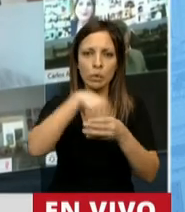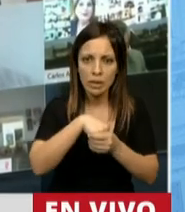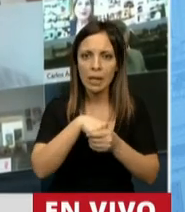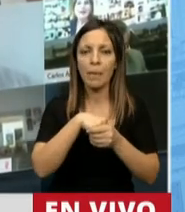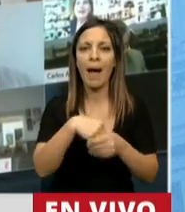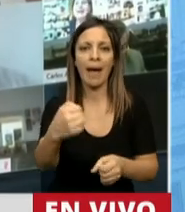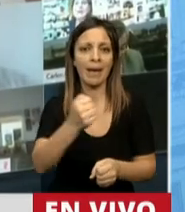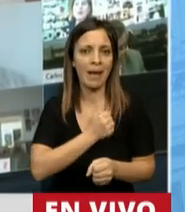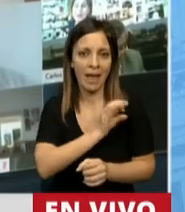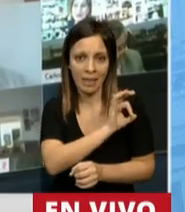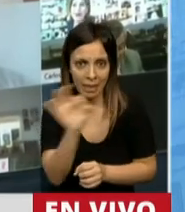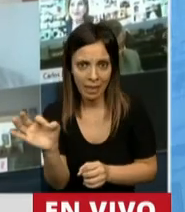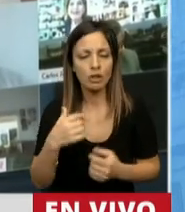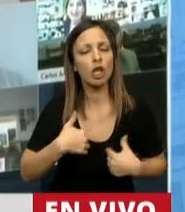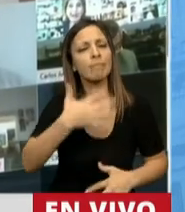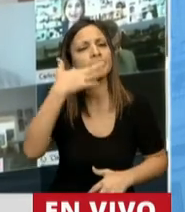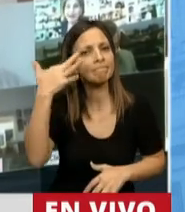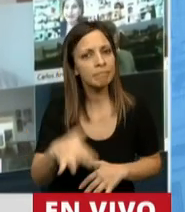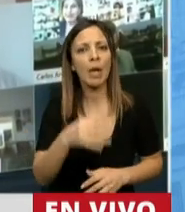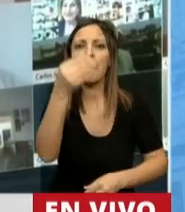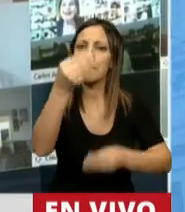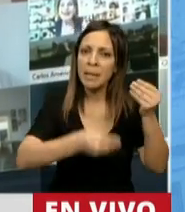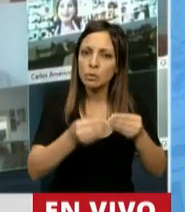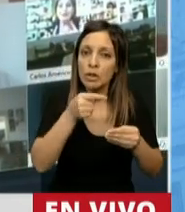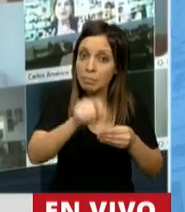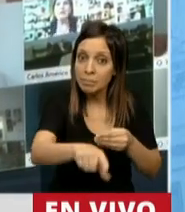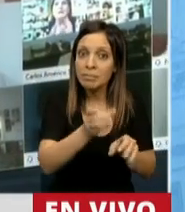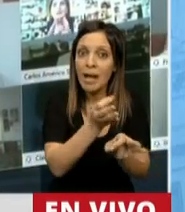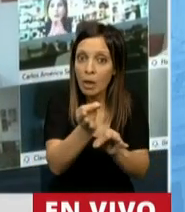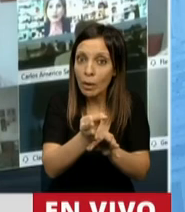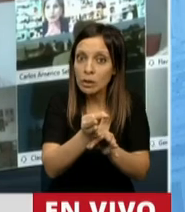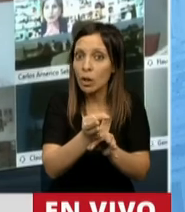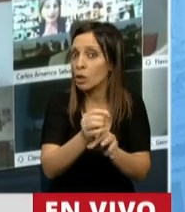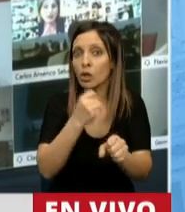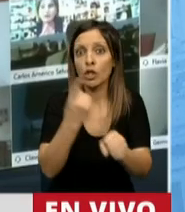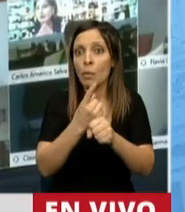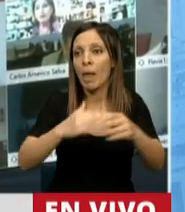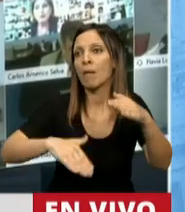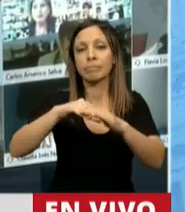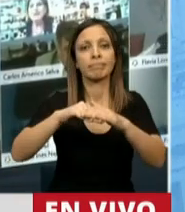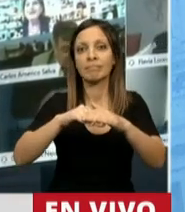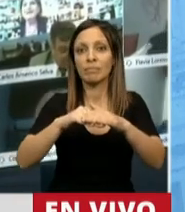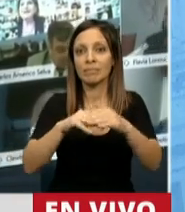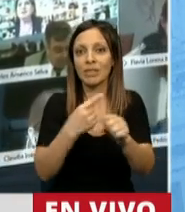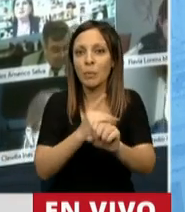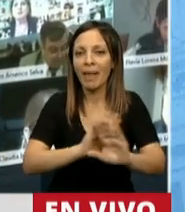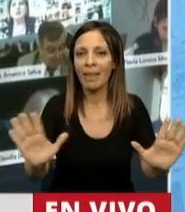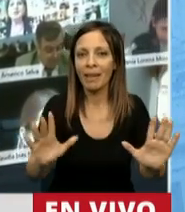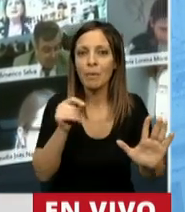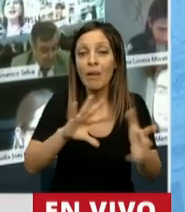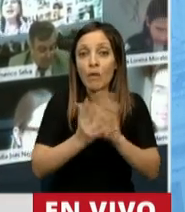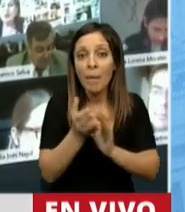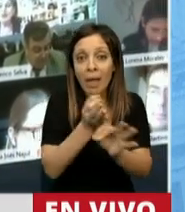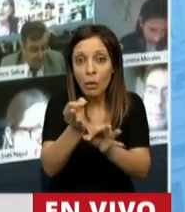y laica, entiendo que el presupuesto para la educación no puede tener techo, ya que es la única posibilidad de